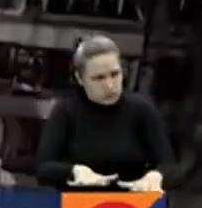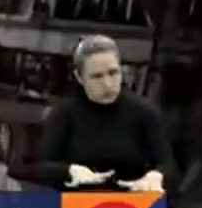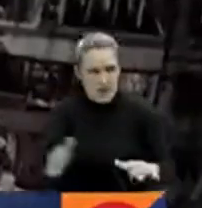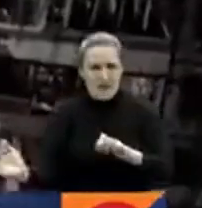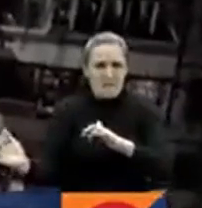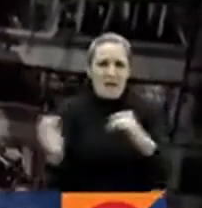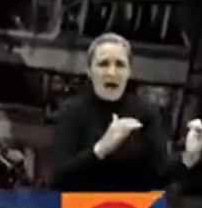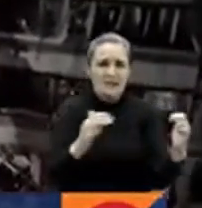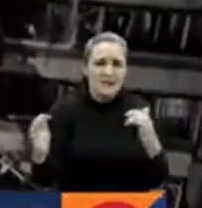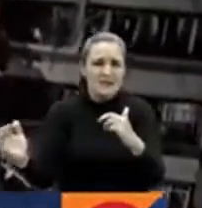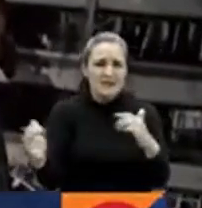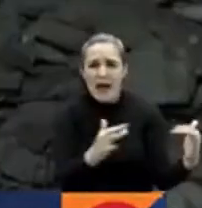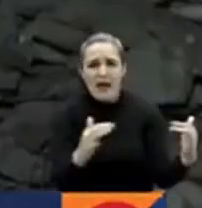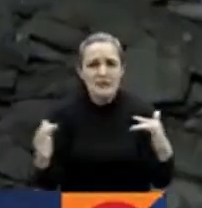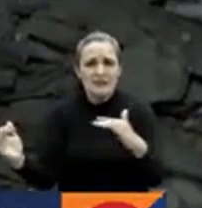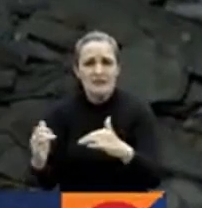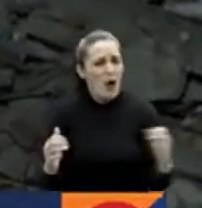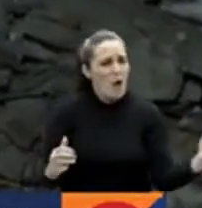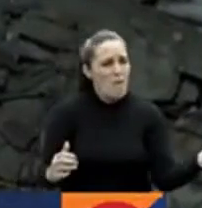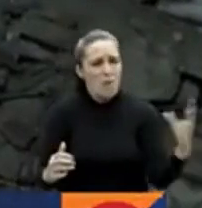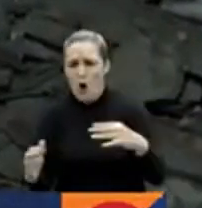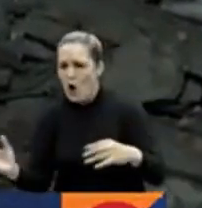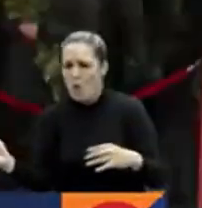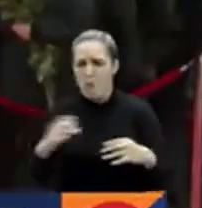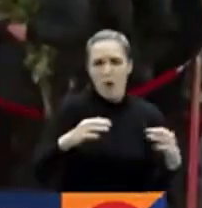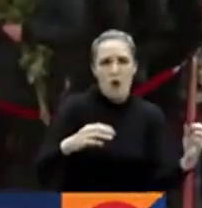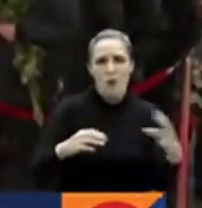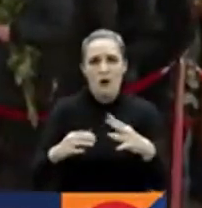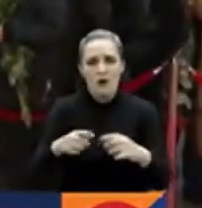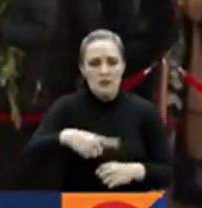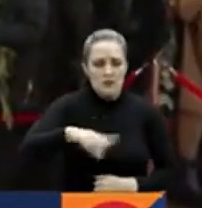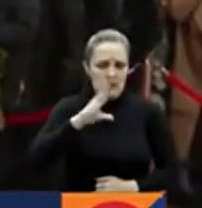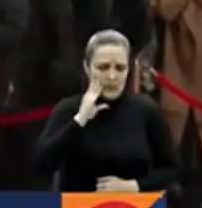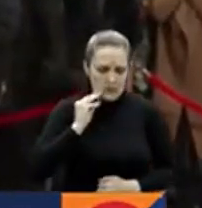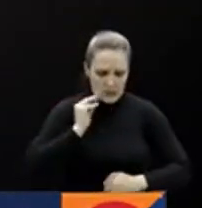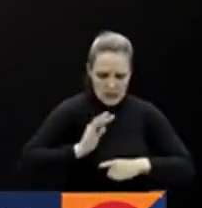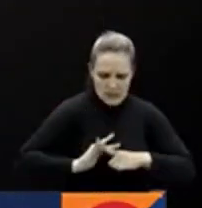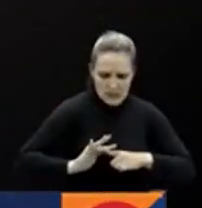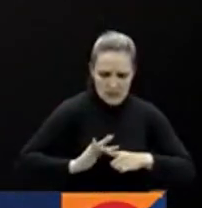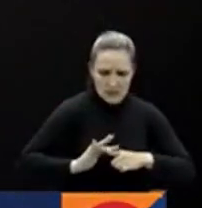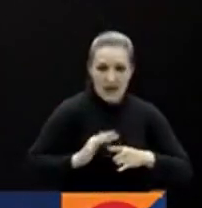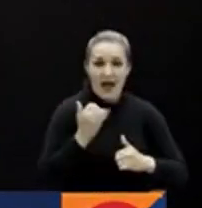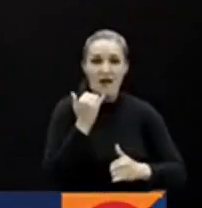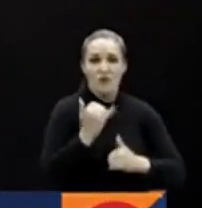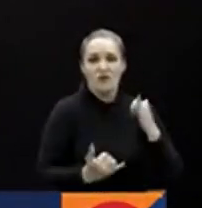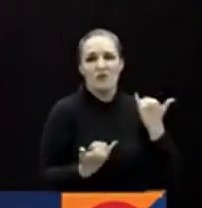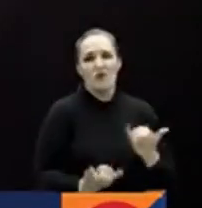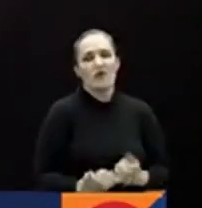sus tierras le acumula todo tipo de experiencias a Ucrania. Y esta se llama despedir.